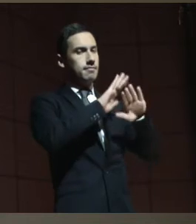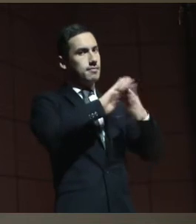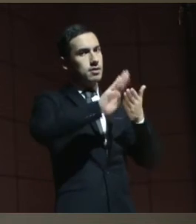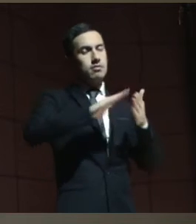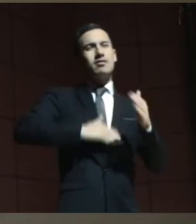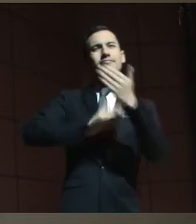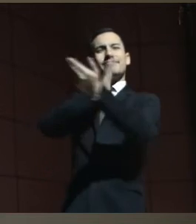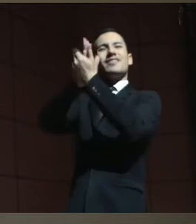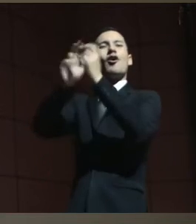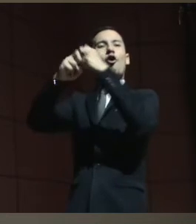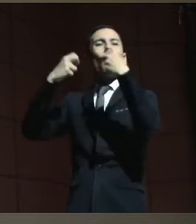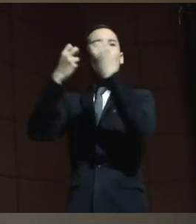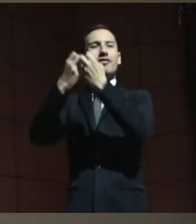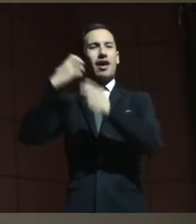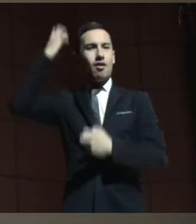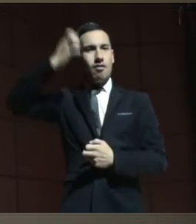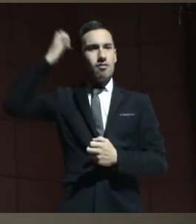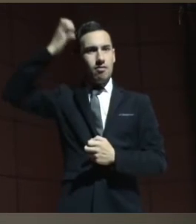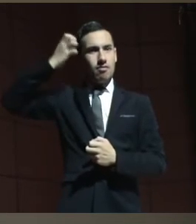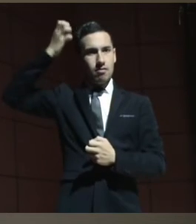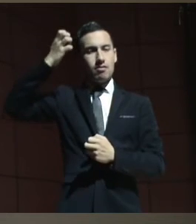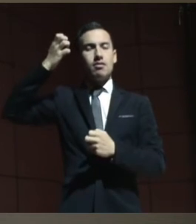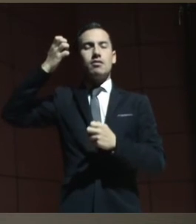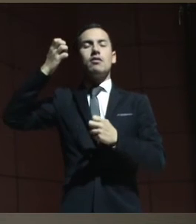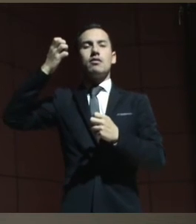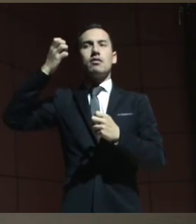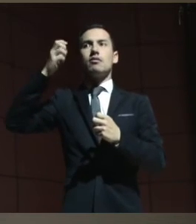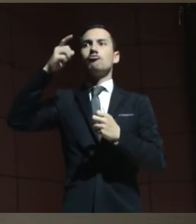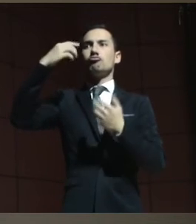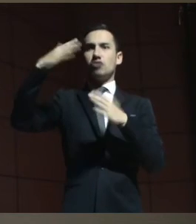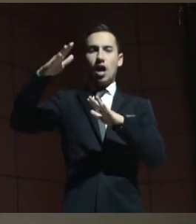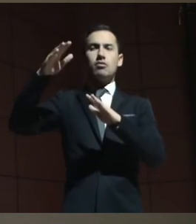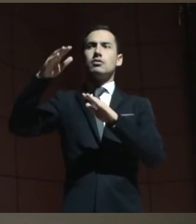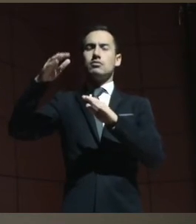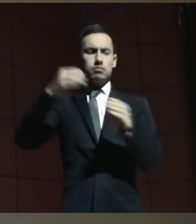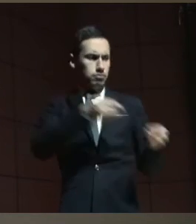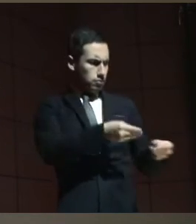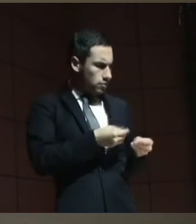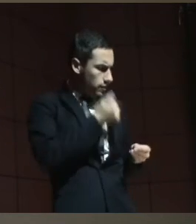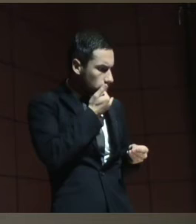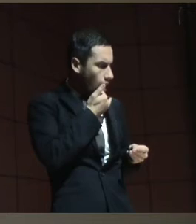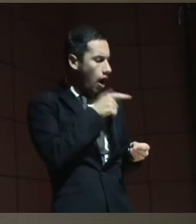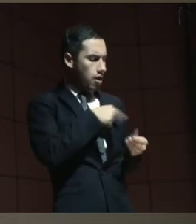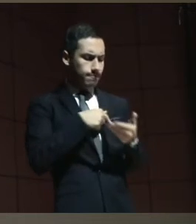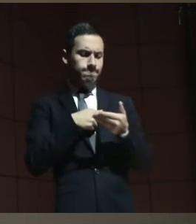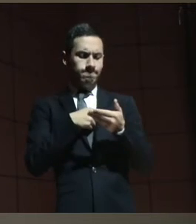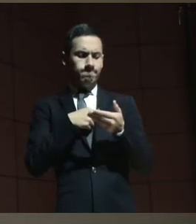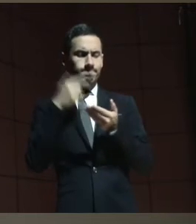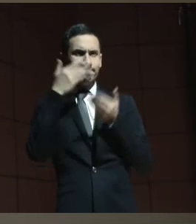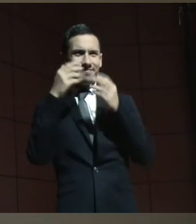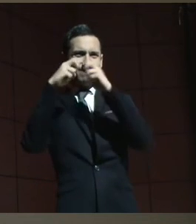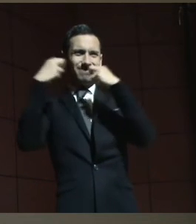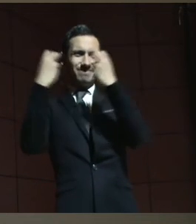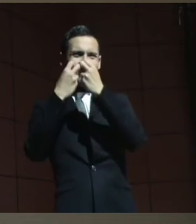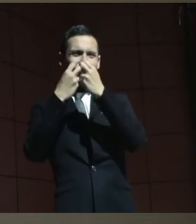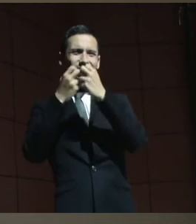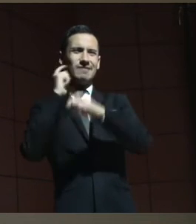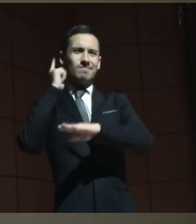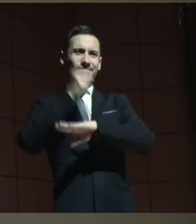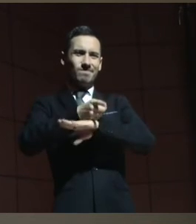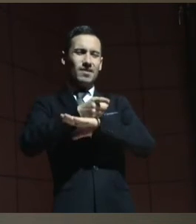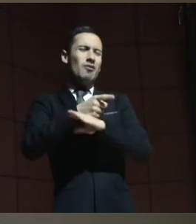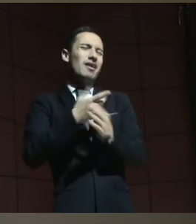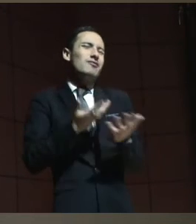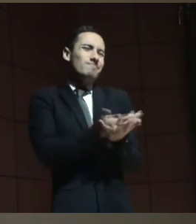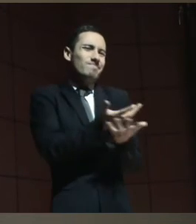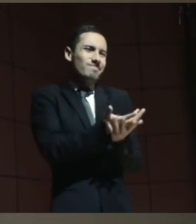Europea que finalmente dicta una sentencia recomendando y requiriendo, más que recomendando,